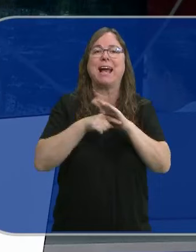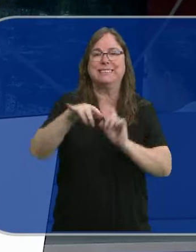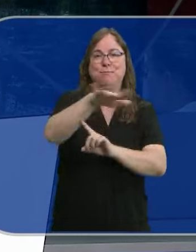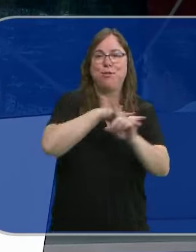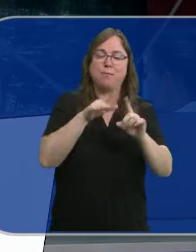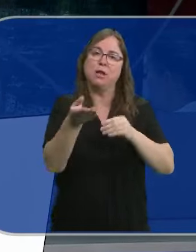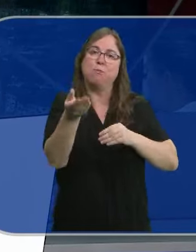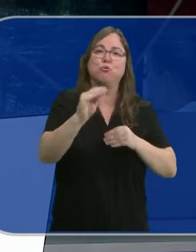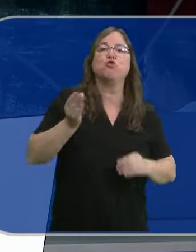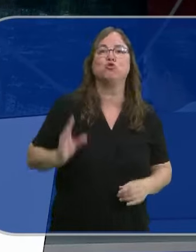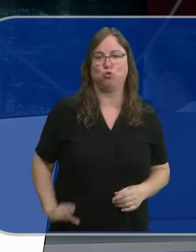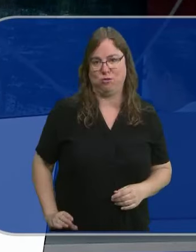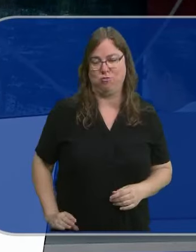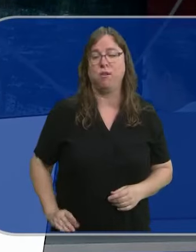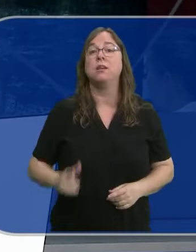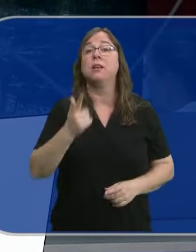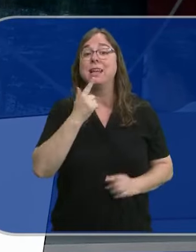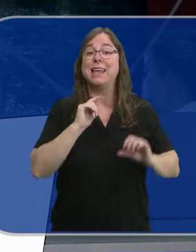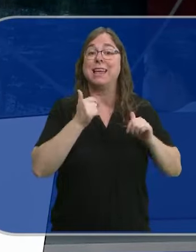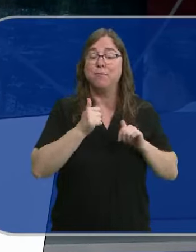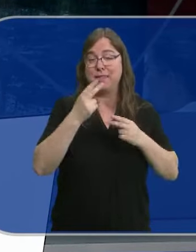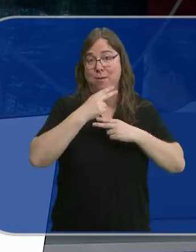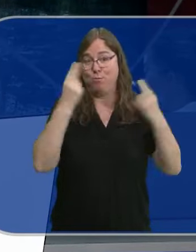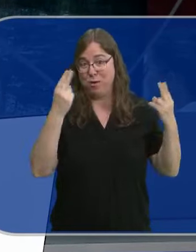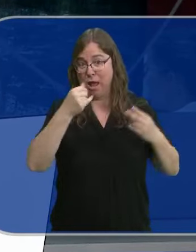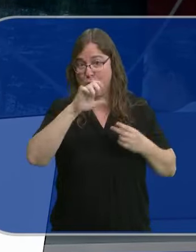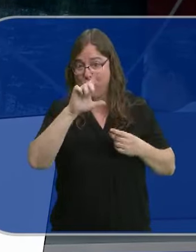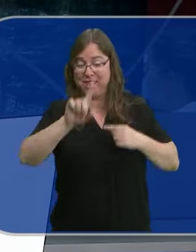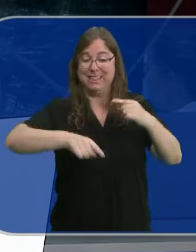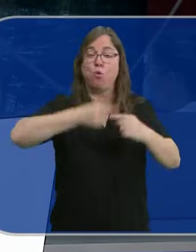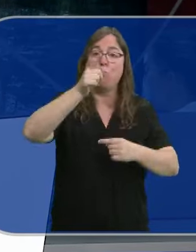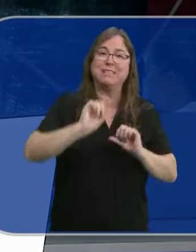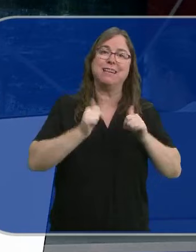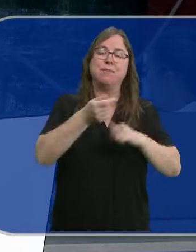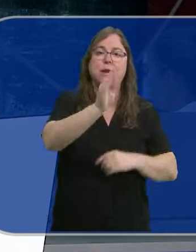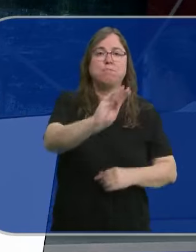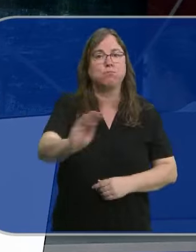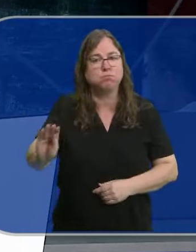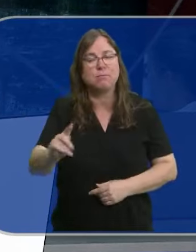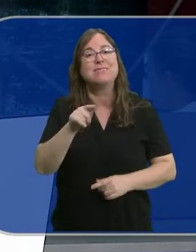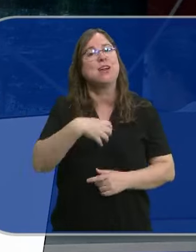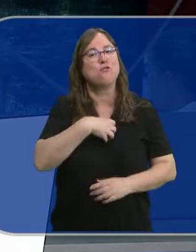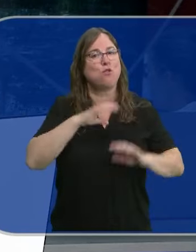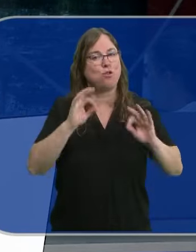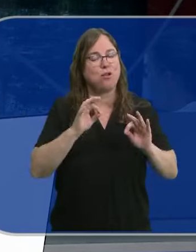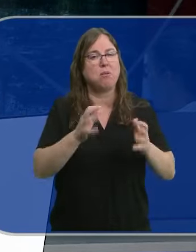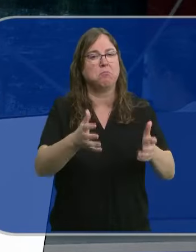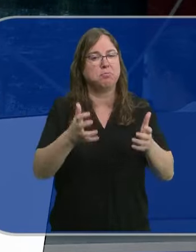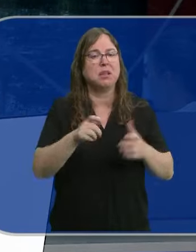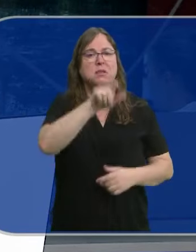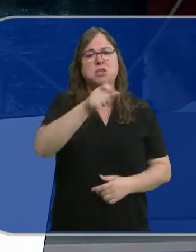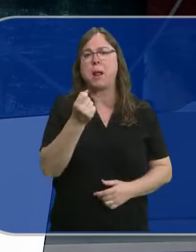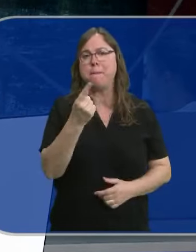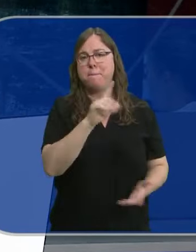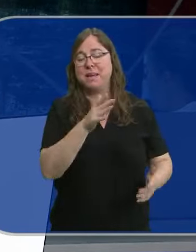complemento salarial. Empezarán a cobrarlo al mes siguiente de su publicación en el BOCIL y será específico para estos funcionarios. Beneficiará a unos mil